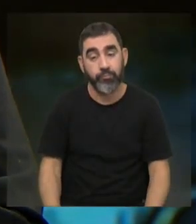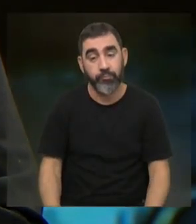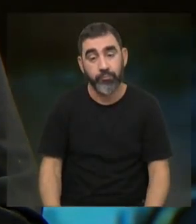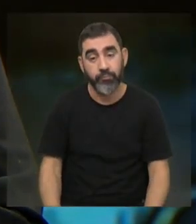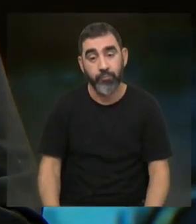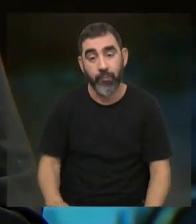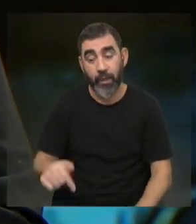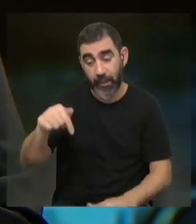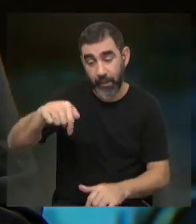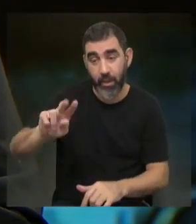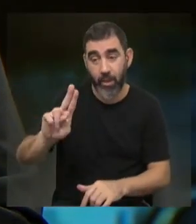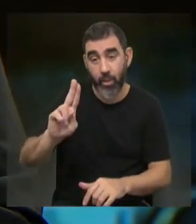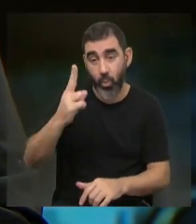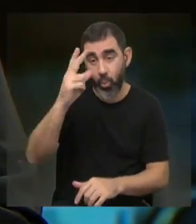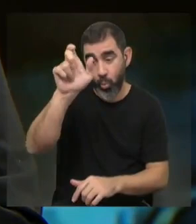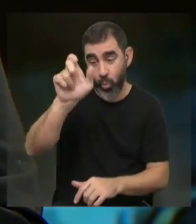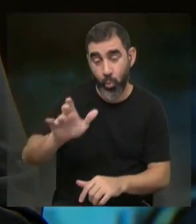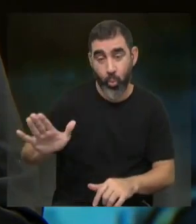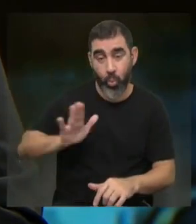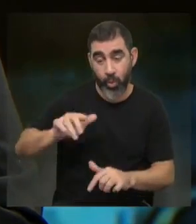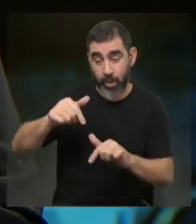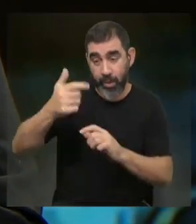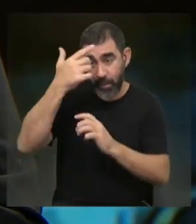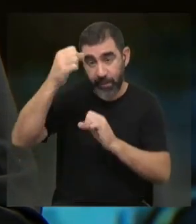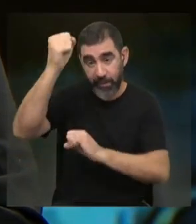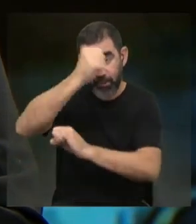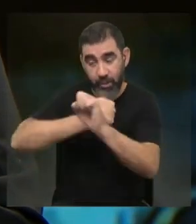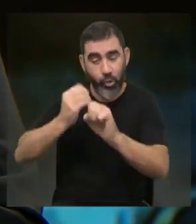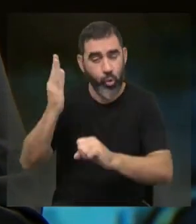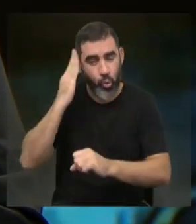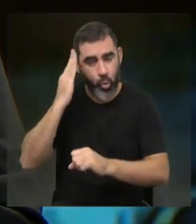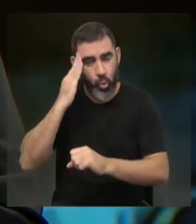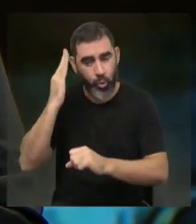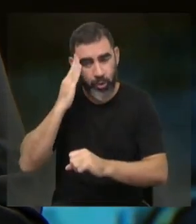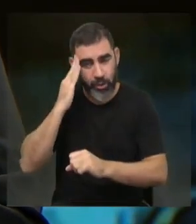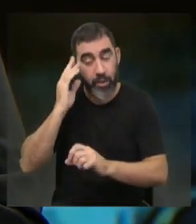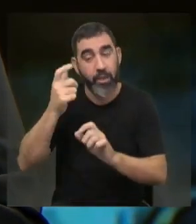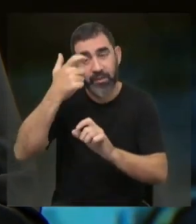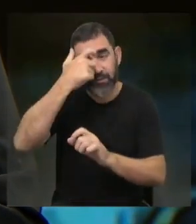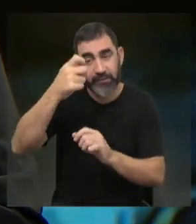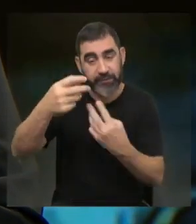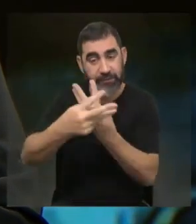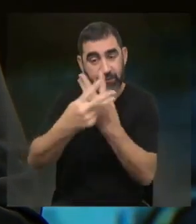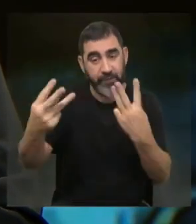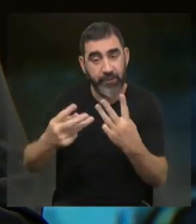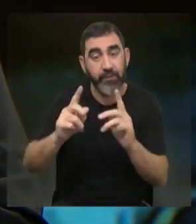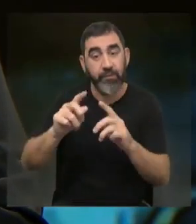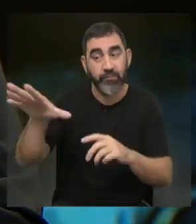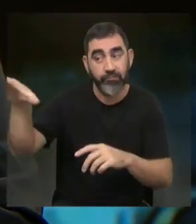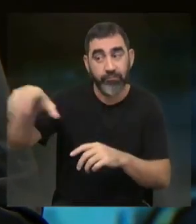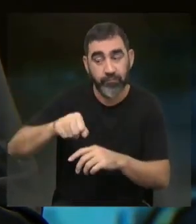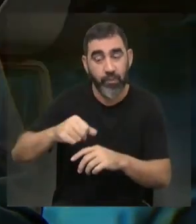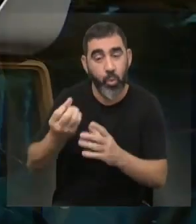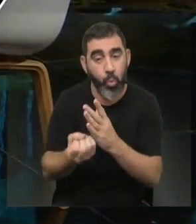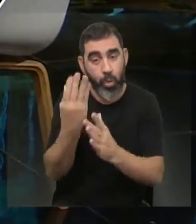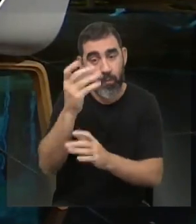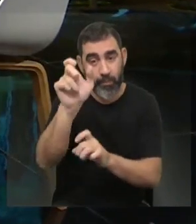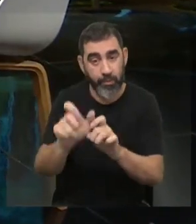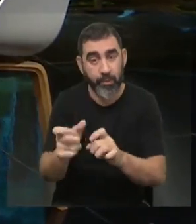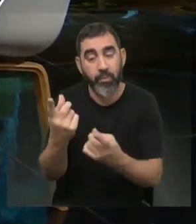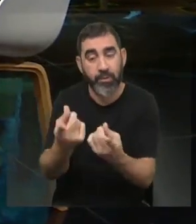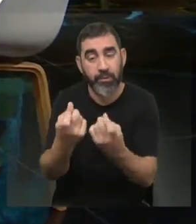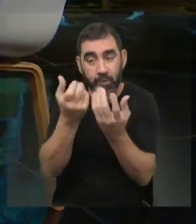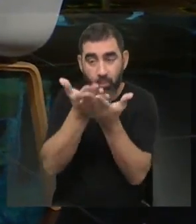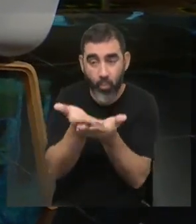talento que existe en las áreas específicas de la tecnología y el área científica, y también atraer nuevo talento. Y para eso necesitamos